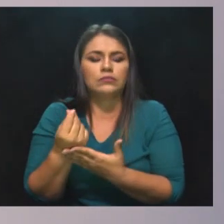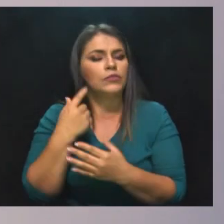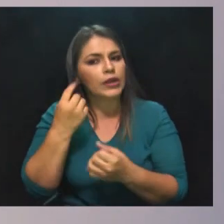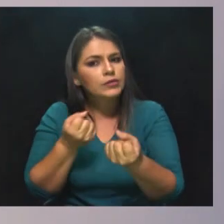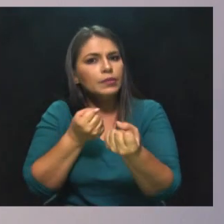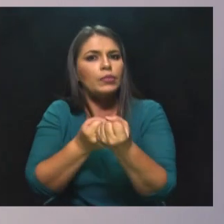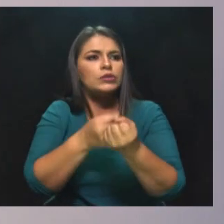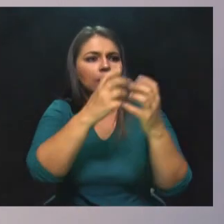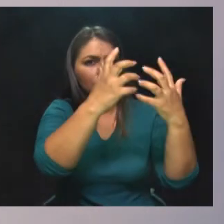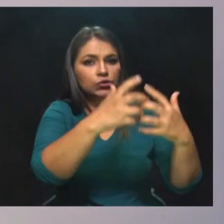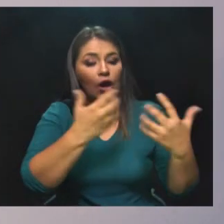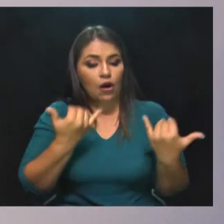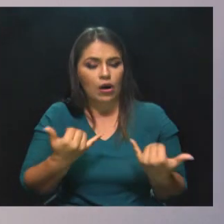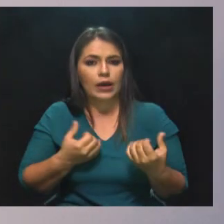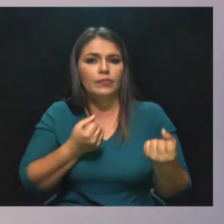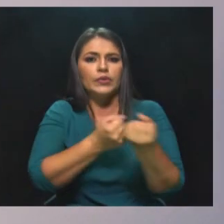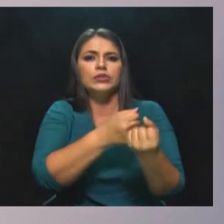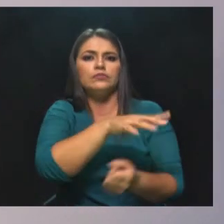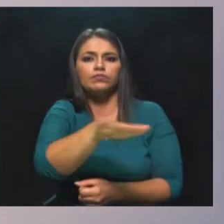este eslabón de la cadena.